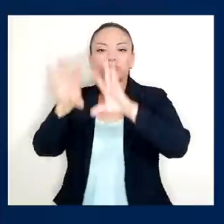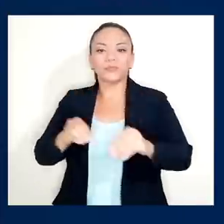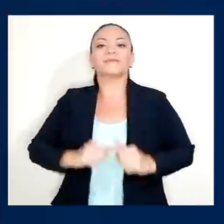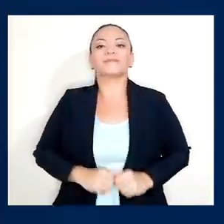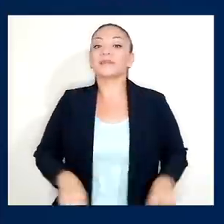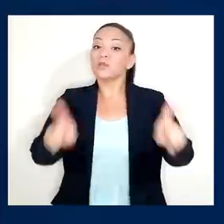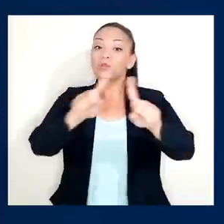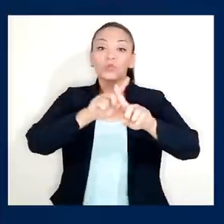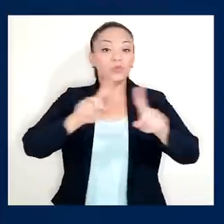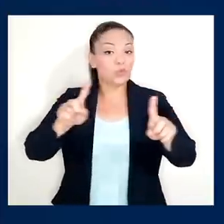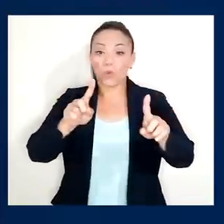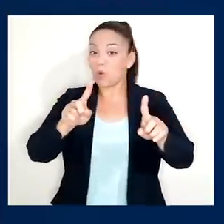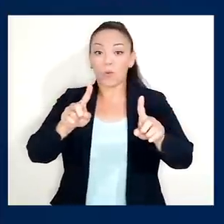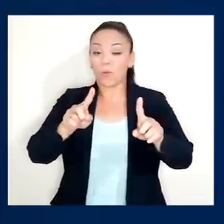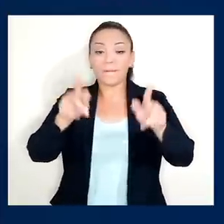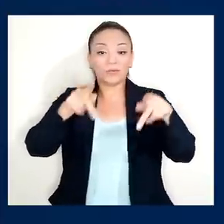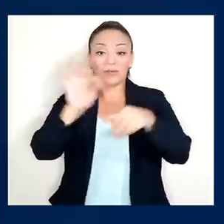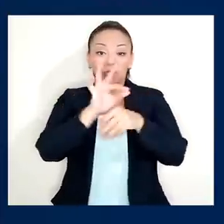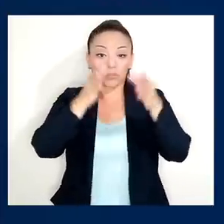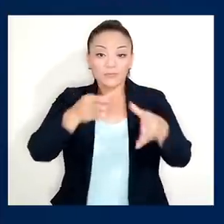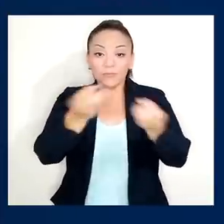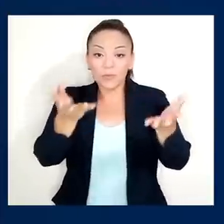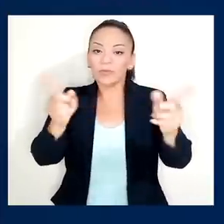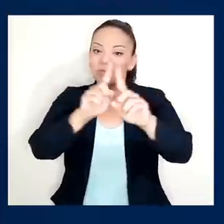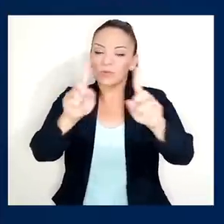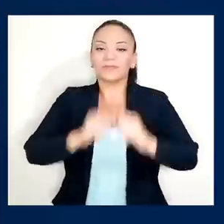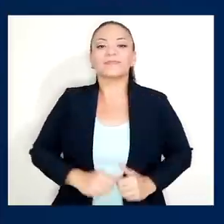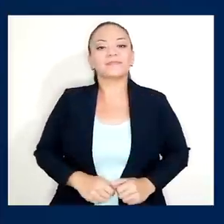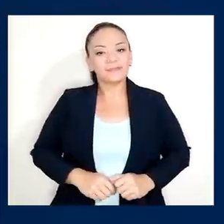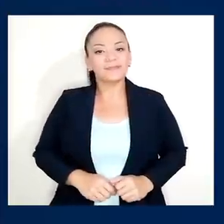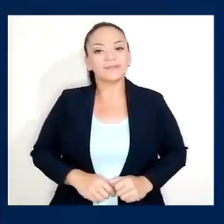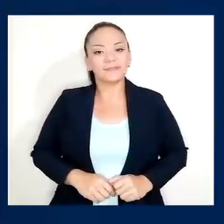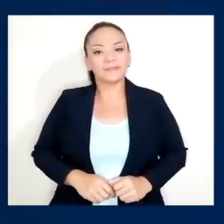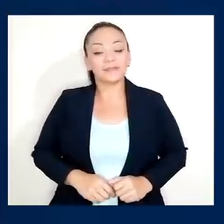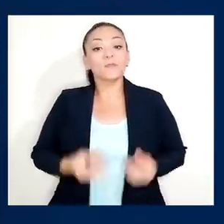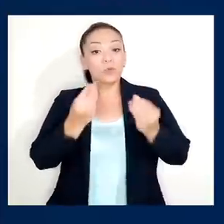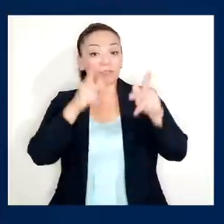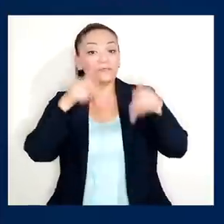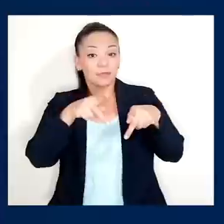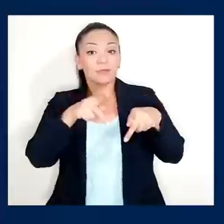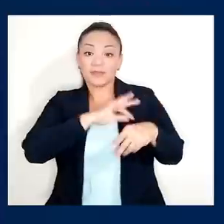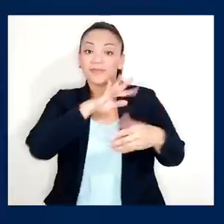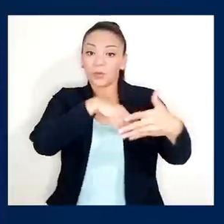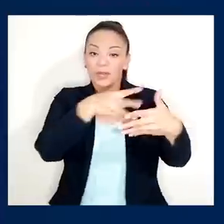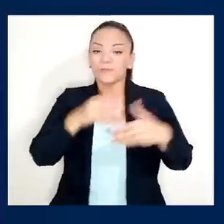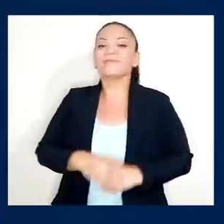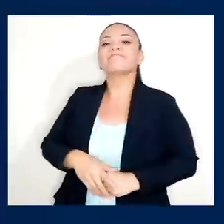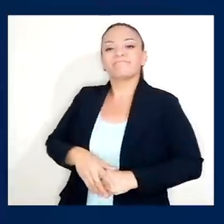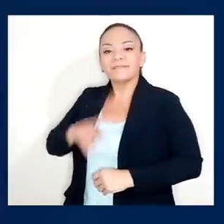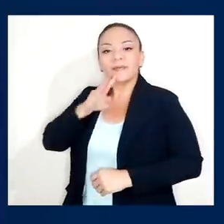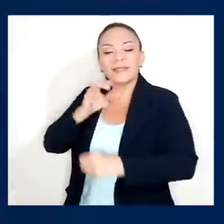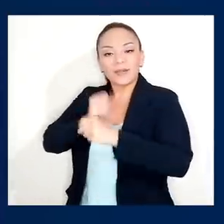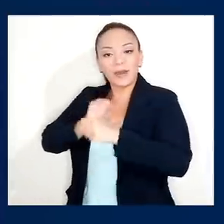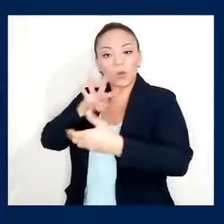se aplica a los empleados públicos. ¿Qué? A mucha gente le sirve este horario. Las ventajas de trabajar